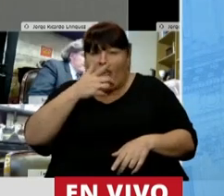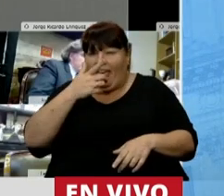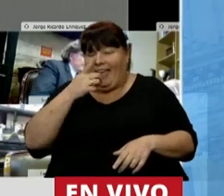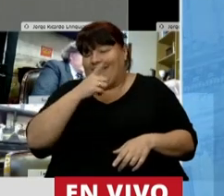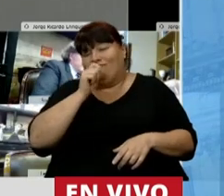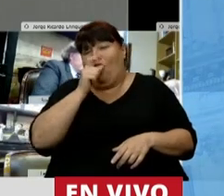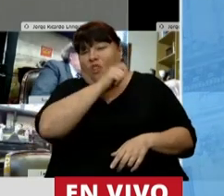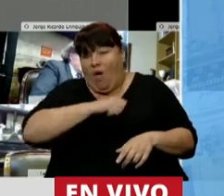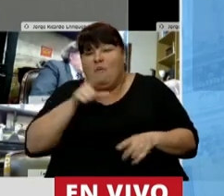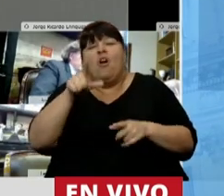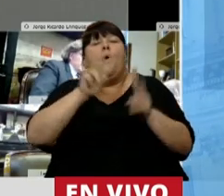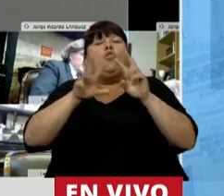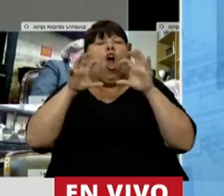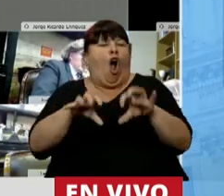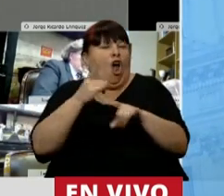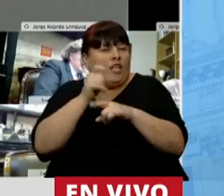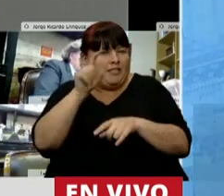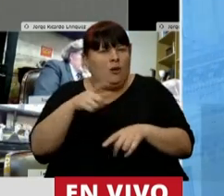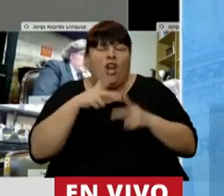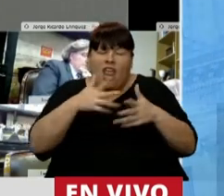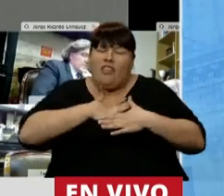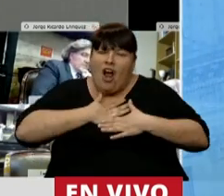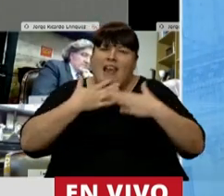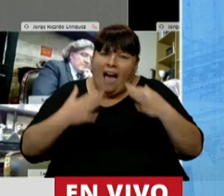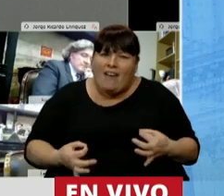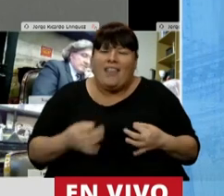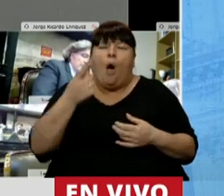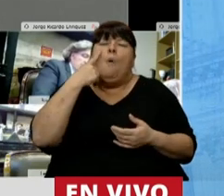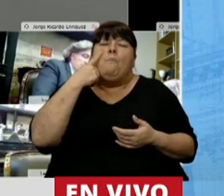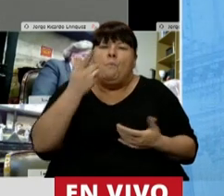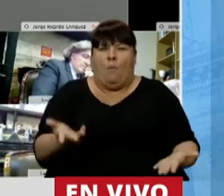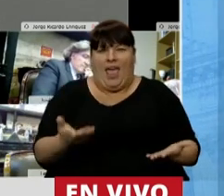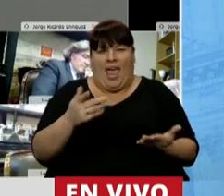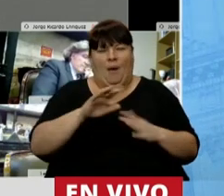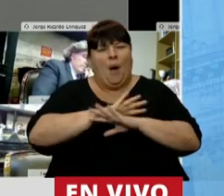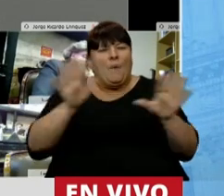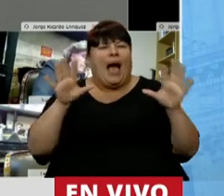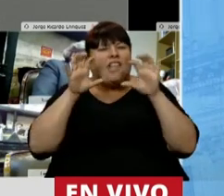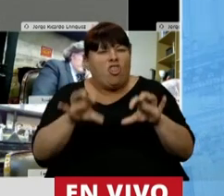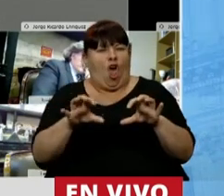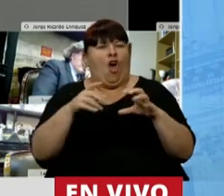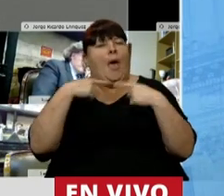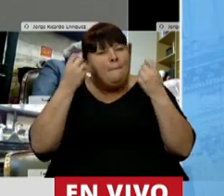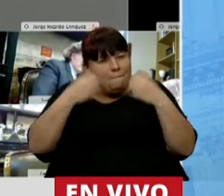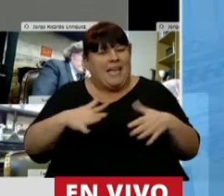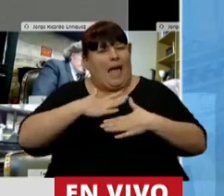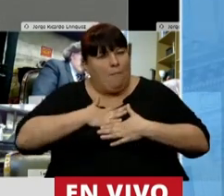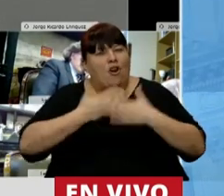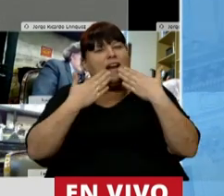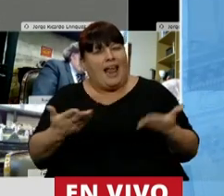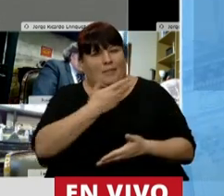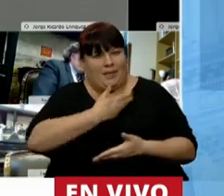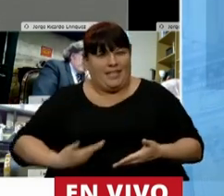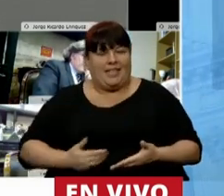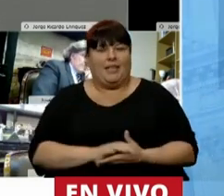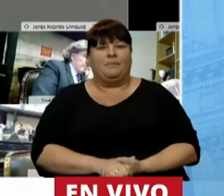porque construyen con odio. Les digo de corazón que hagan ese ejercicio de dejar de odiar para empezar a amar. Muchas gracias,